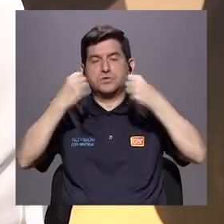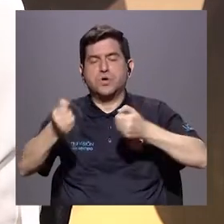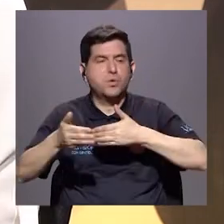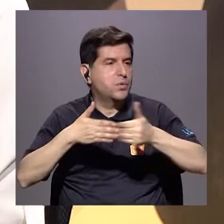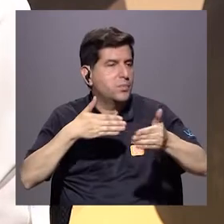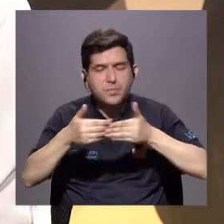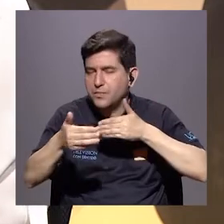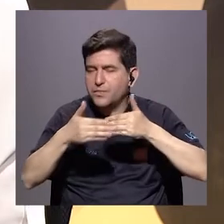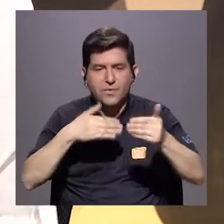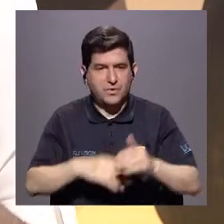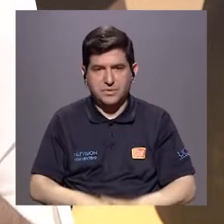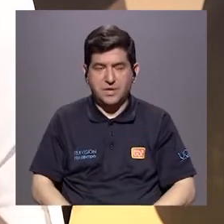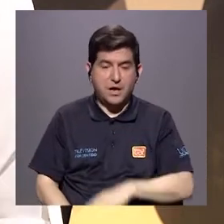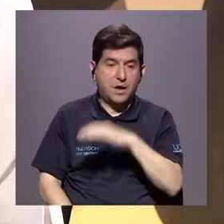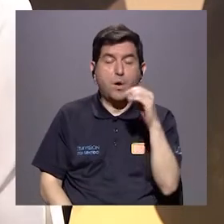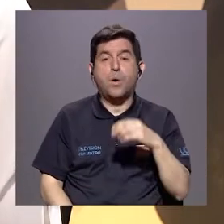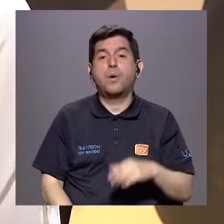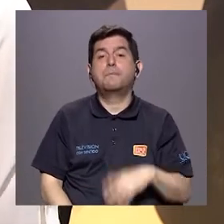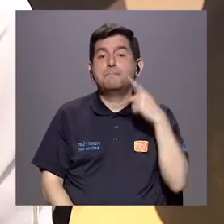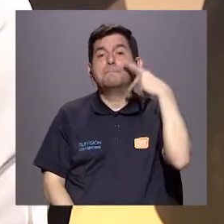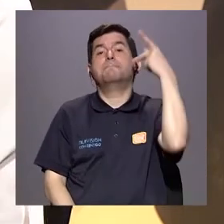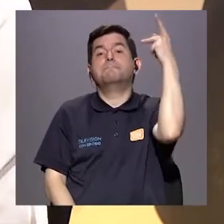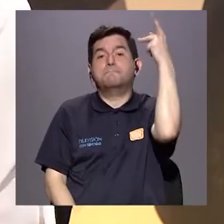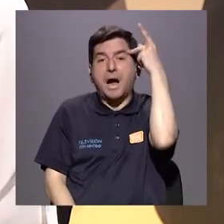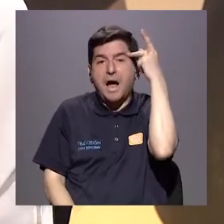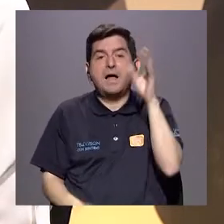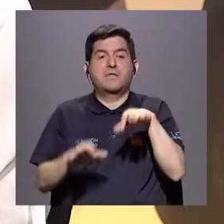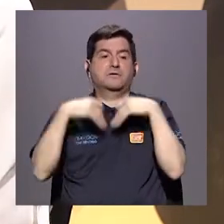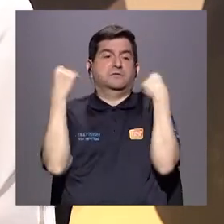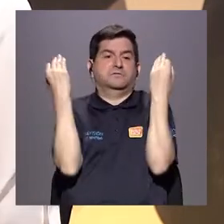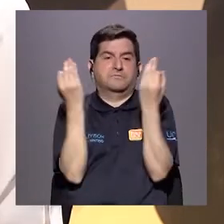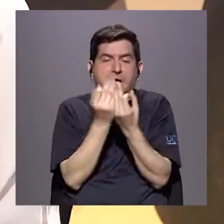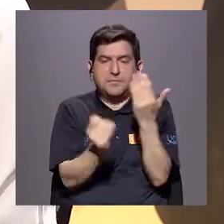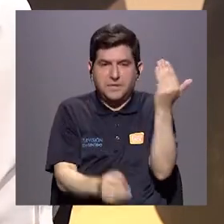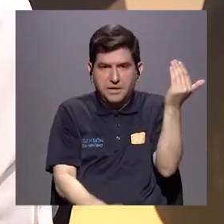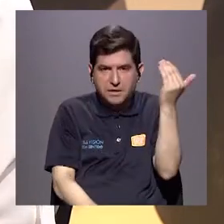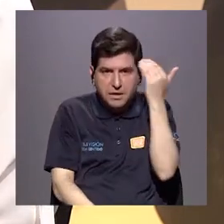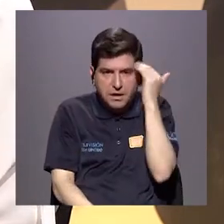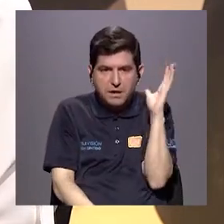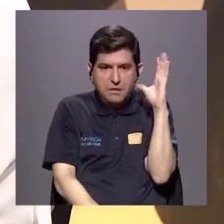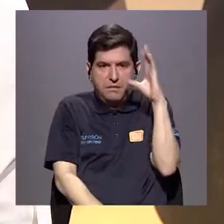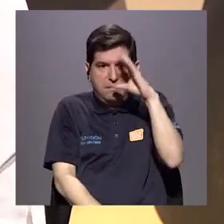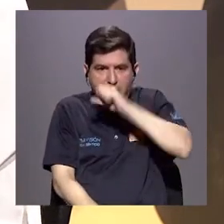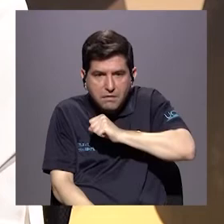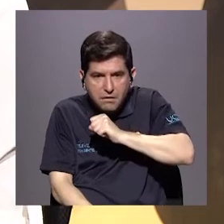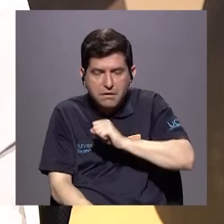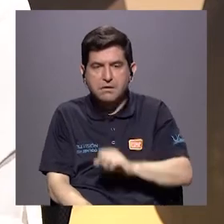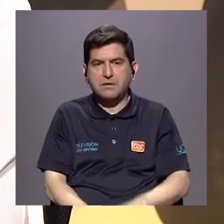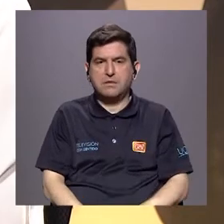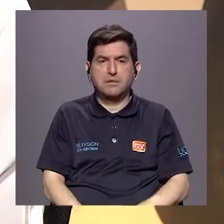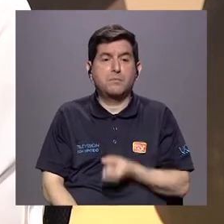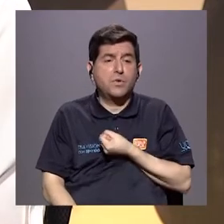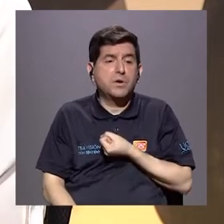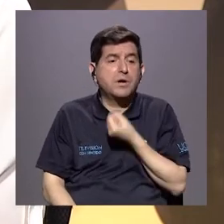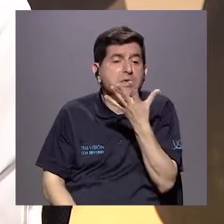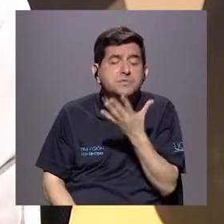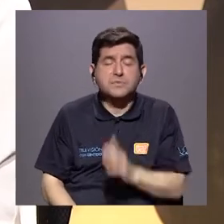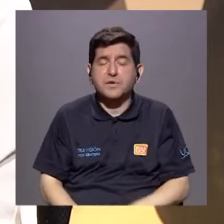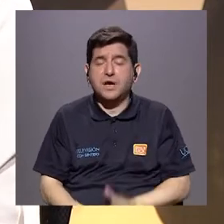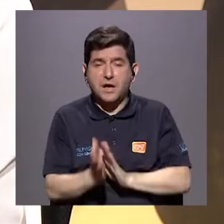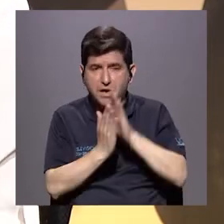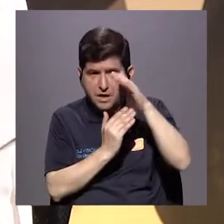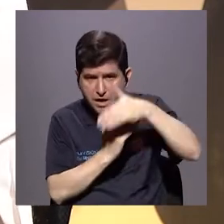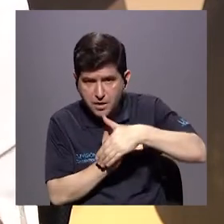de donde sea, o padres de familia, familiares que se enteren de una revelación de abuso